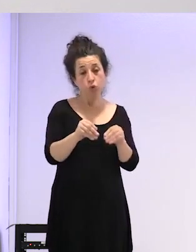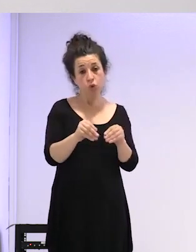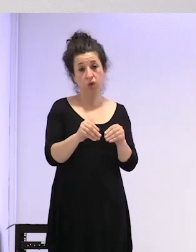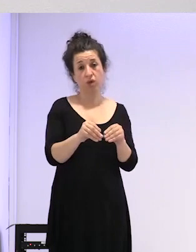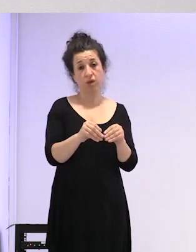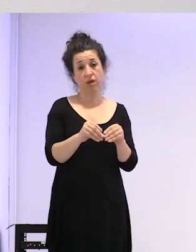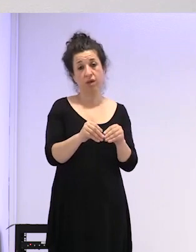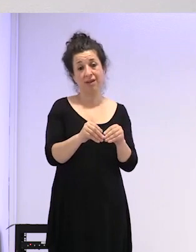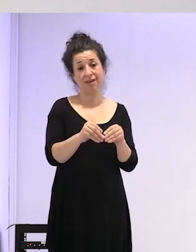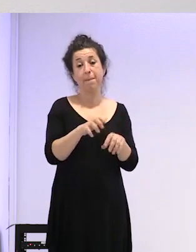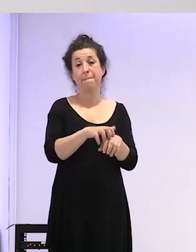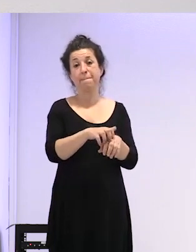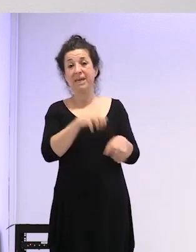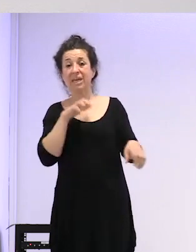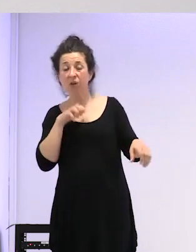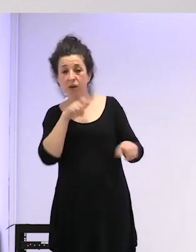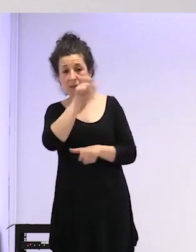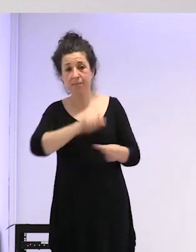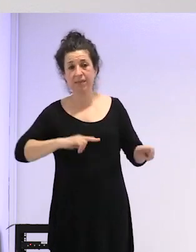parte por personas trans